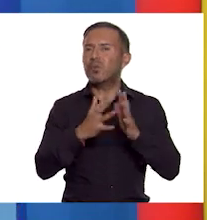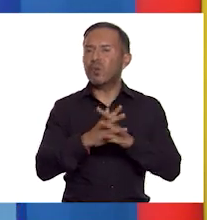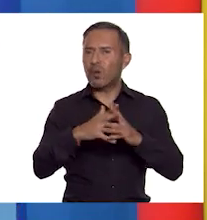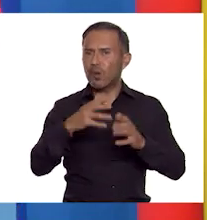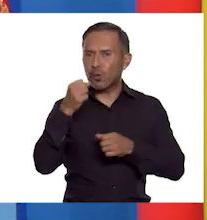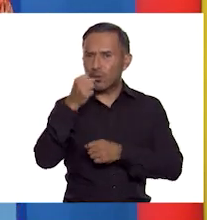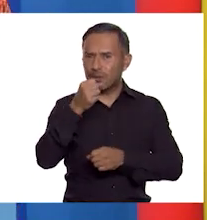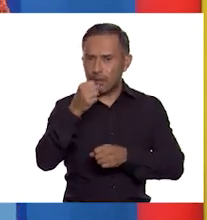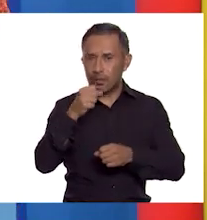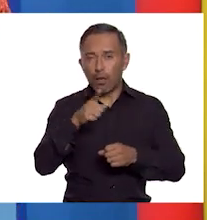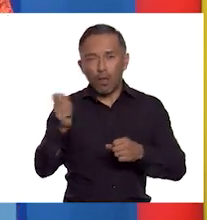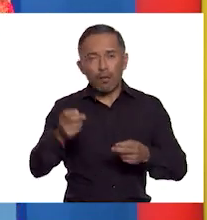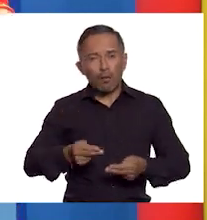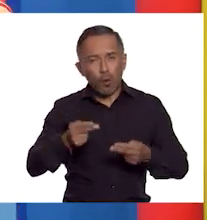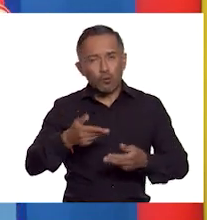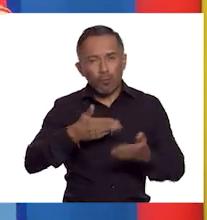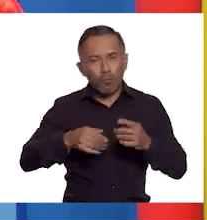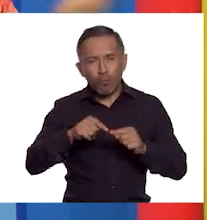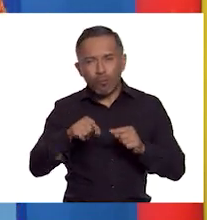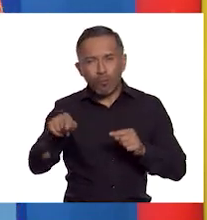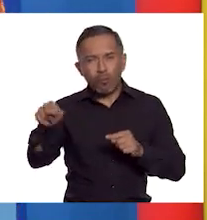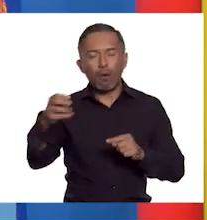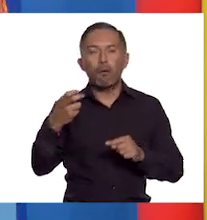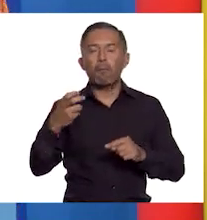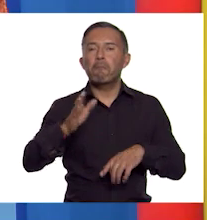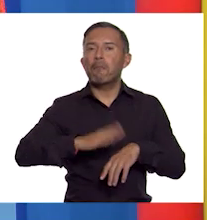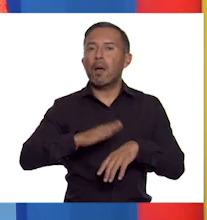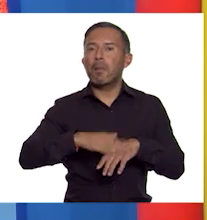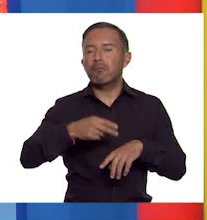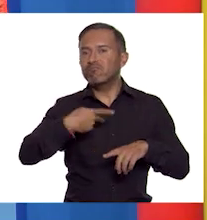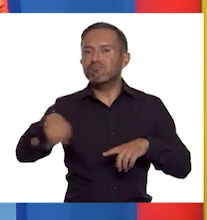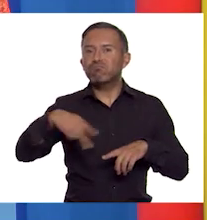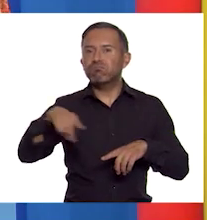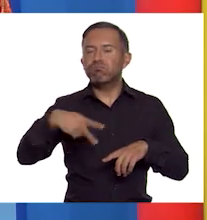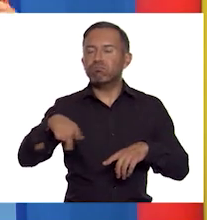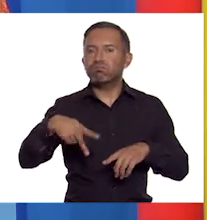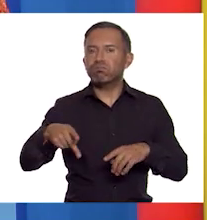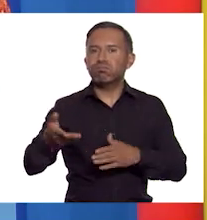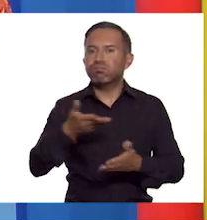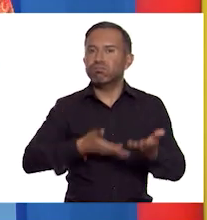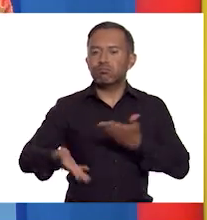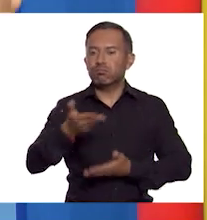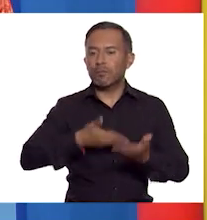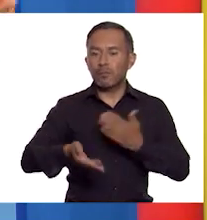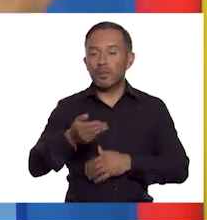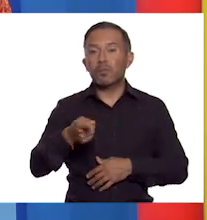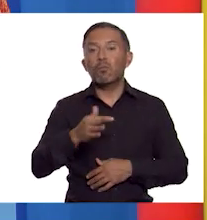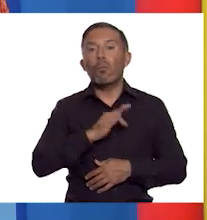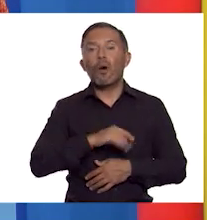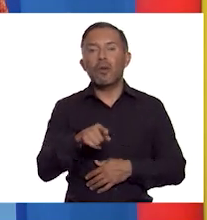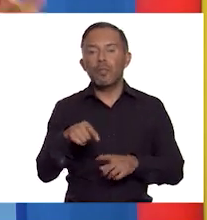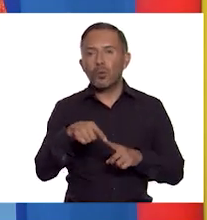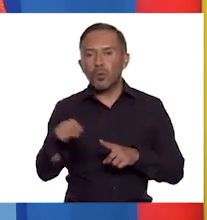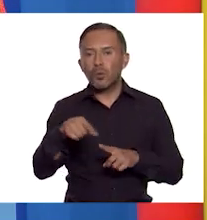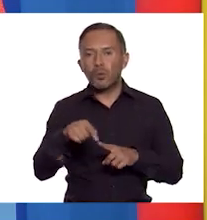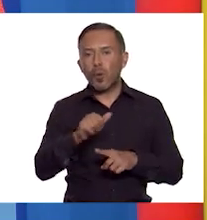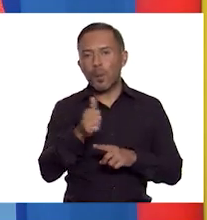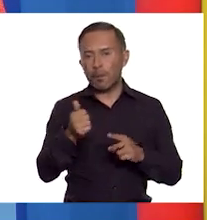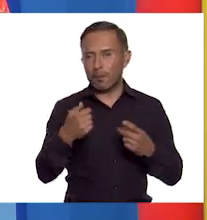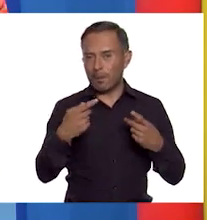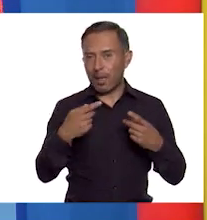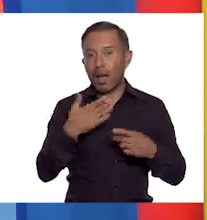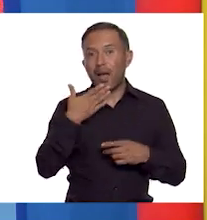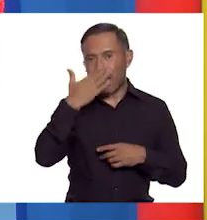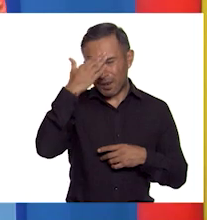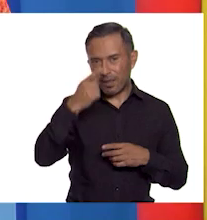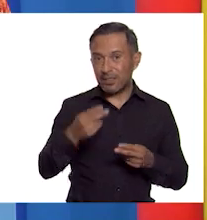comerciales empezaron a tener mayor auge y por supuesto fueron rutas que supieron aprovechar los mercaderes